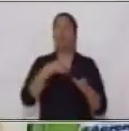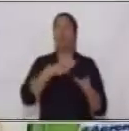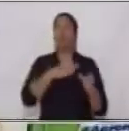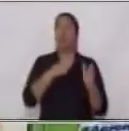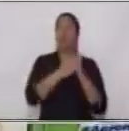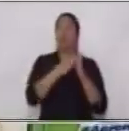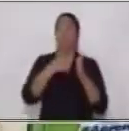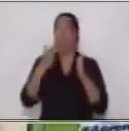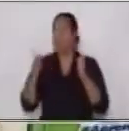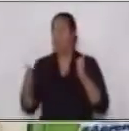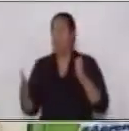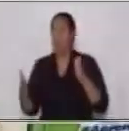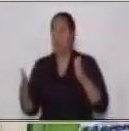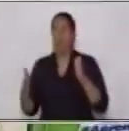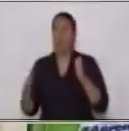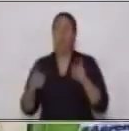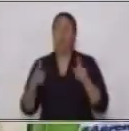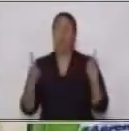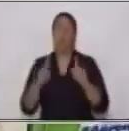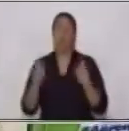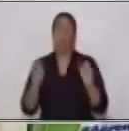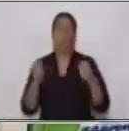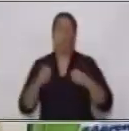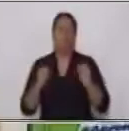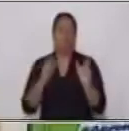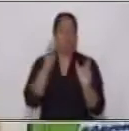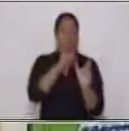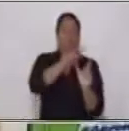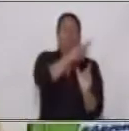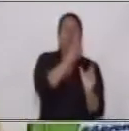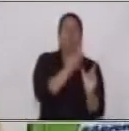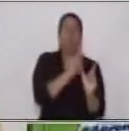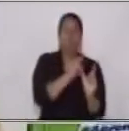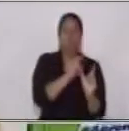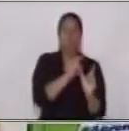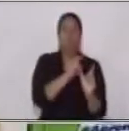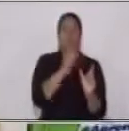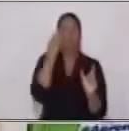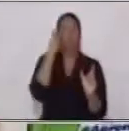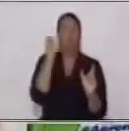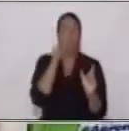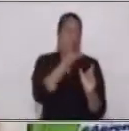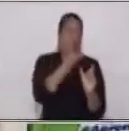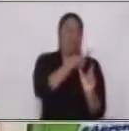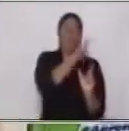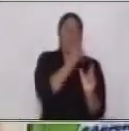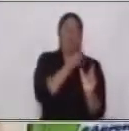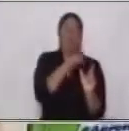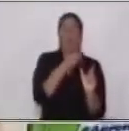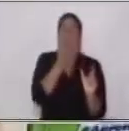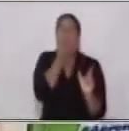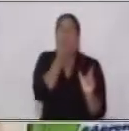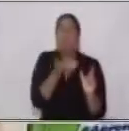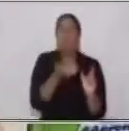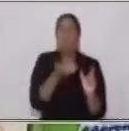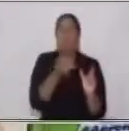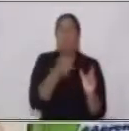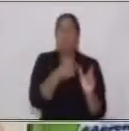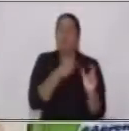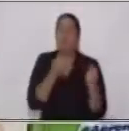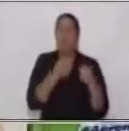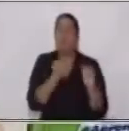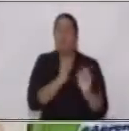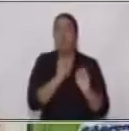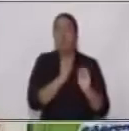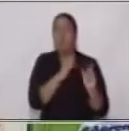inmediatamente como en la anterior porque en este caso el sujeto es una manzana ¿sí? Entonces no va a realizar la